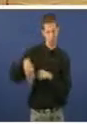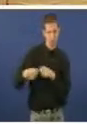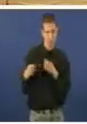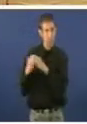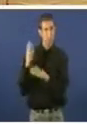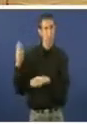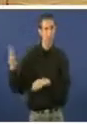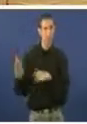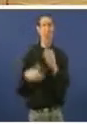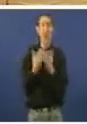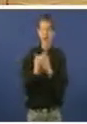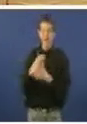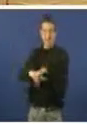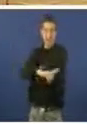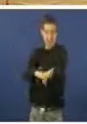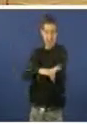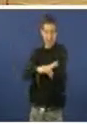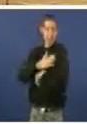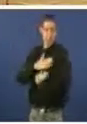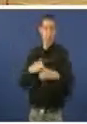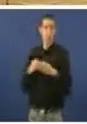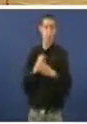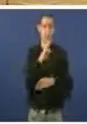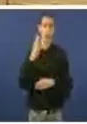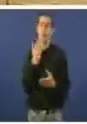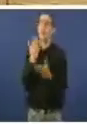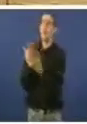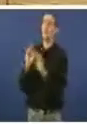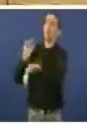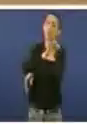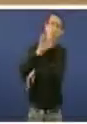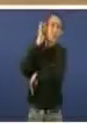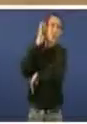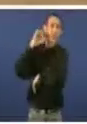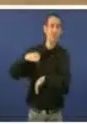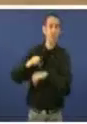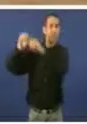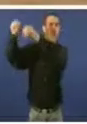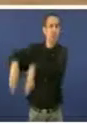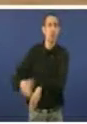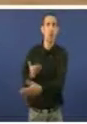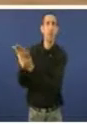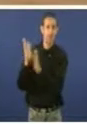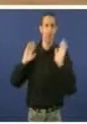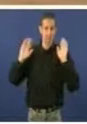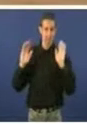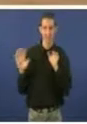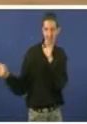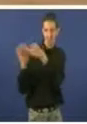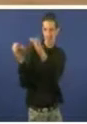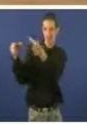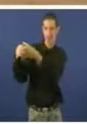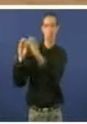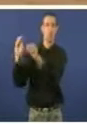Os alcaldes do Partido Popular do Sanés pedindo a dimisión da Conselleira de Sanidade. Claro, claro, señor Feijó, é que